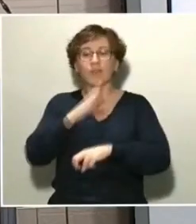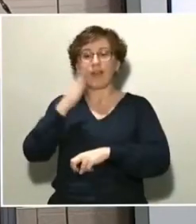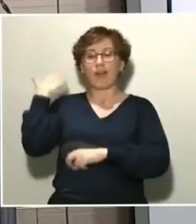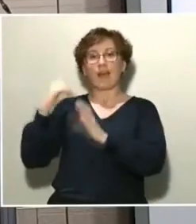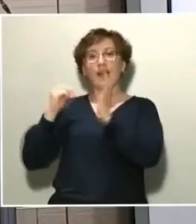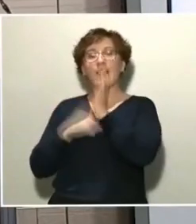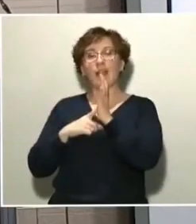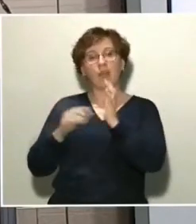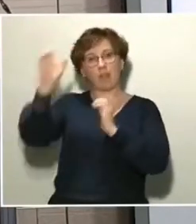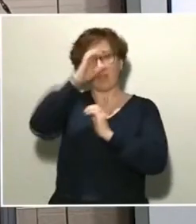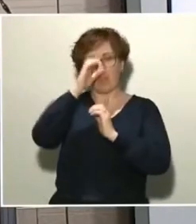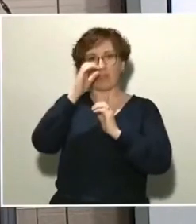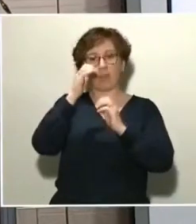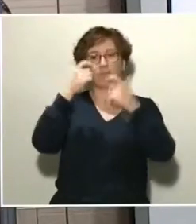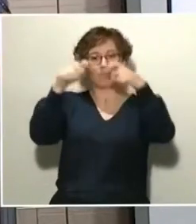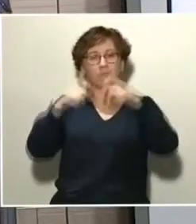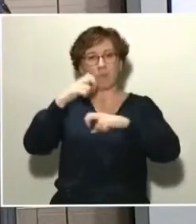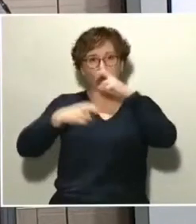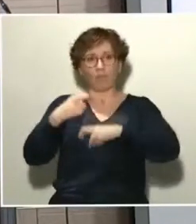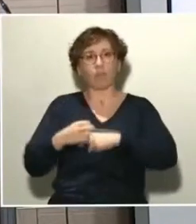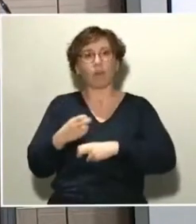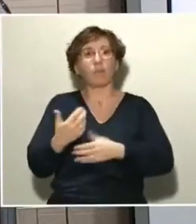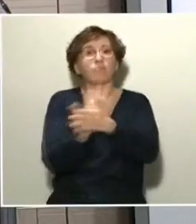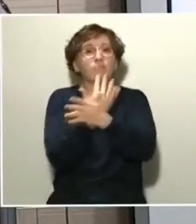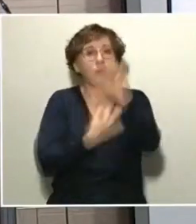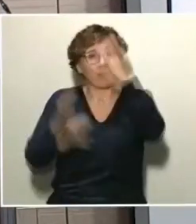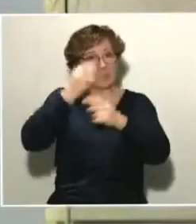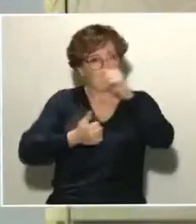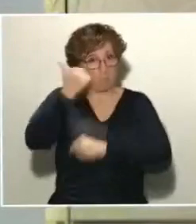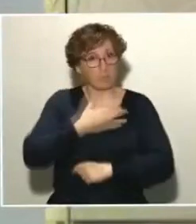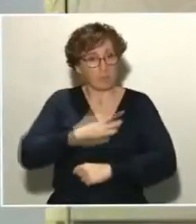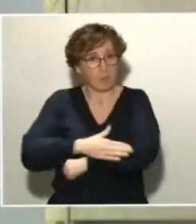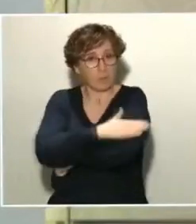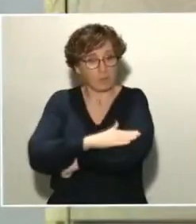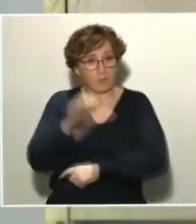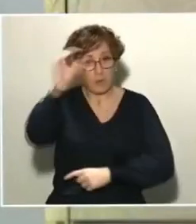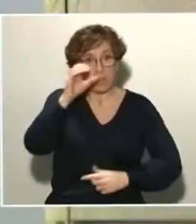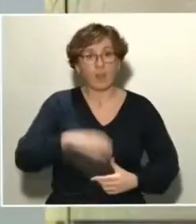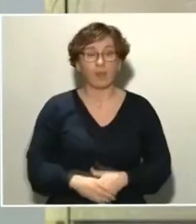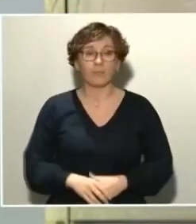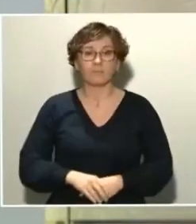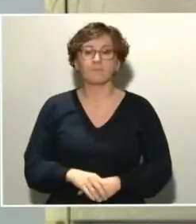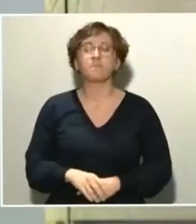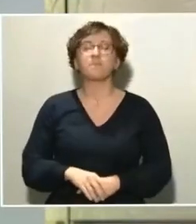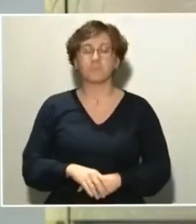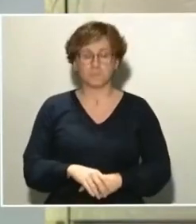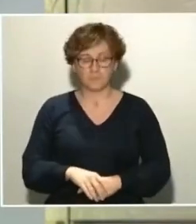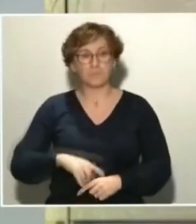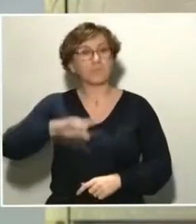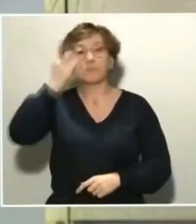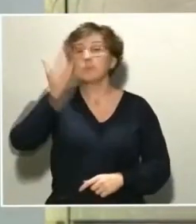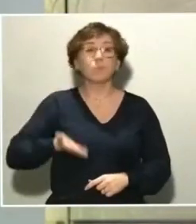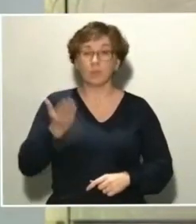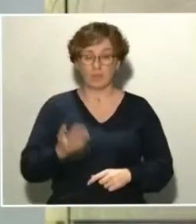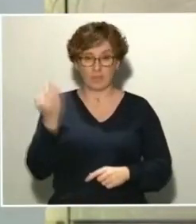podría dar algún detalle más, Ministro Duque? Pues sí, yo creo que lo más importante es que esta